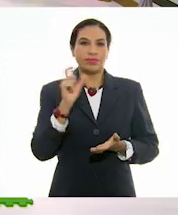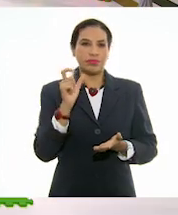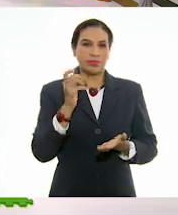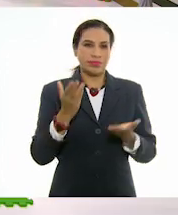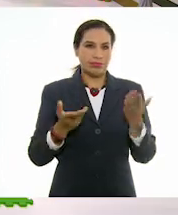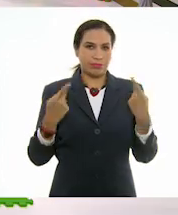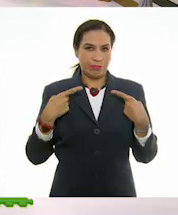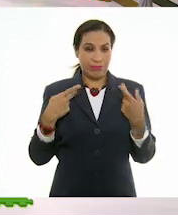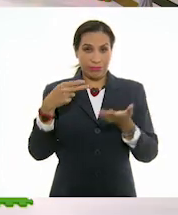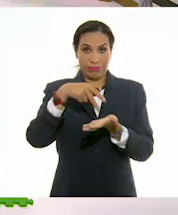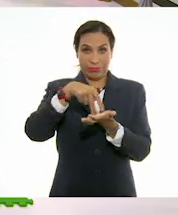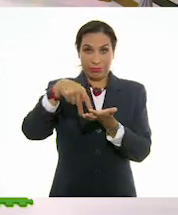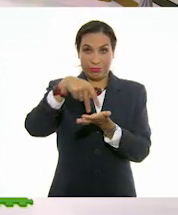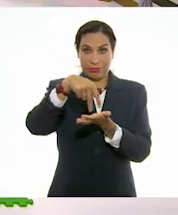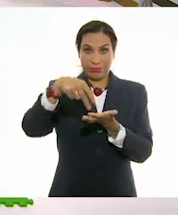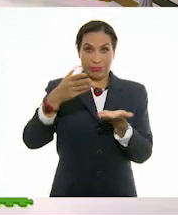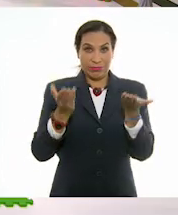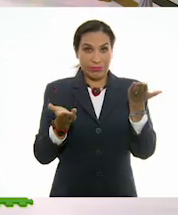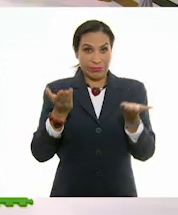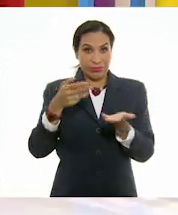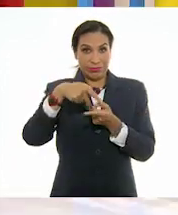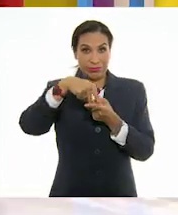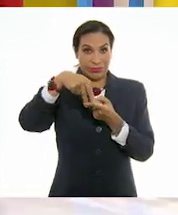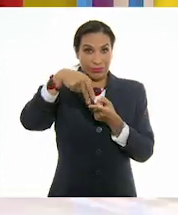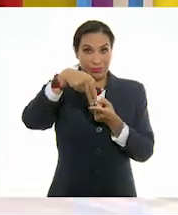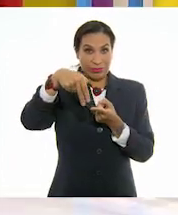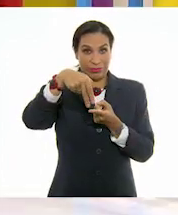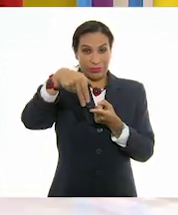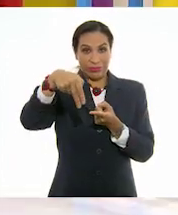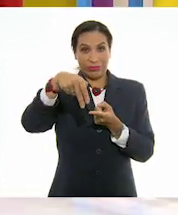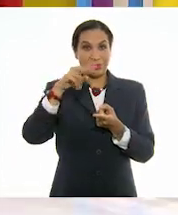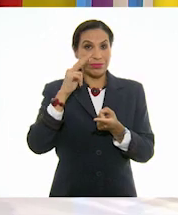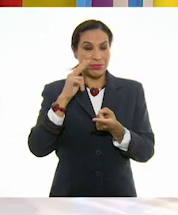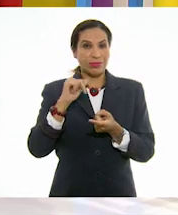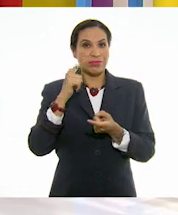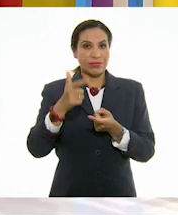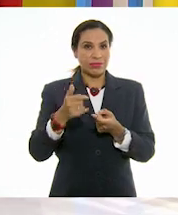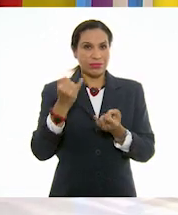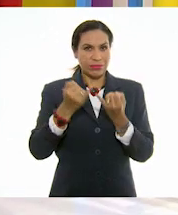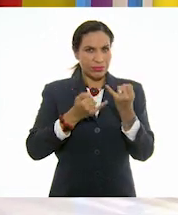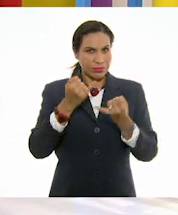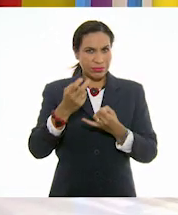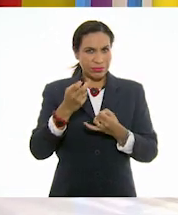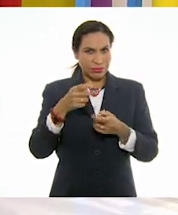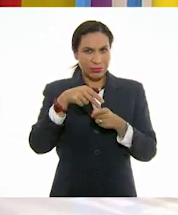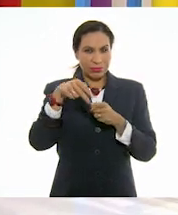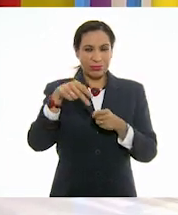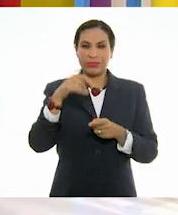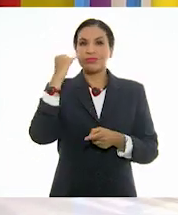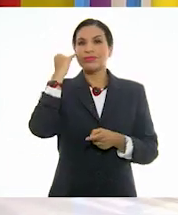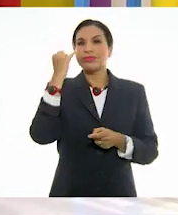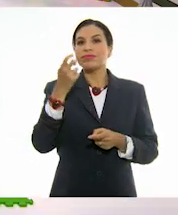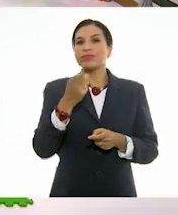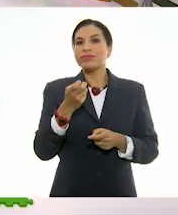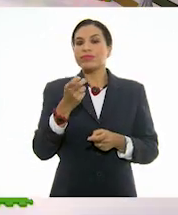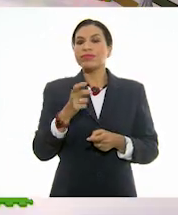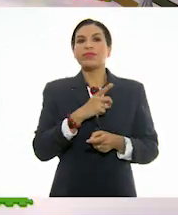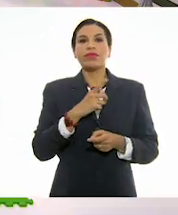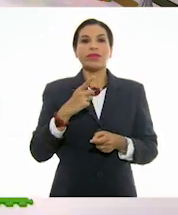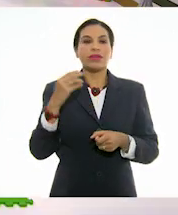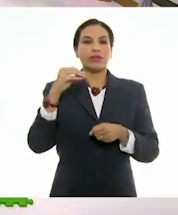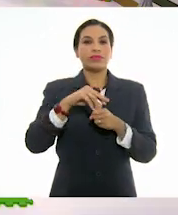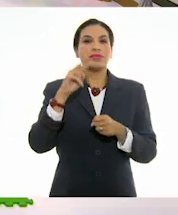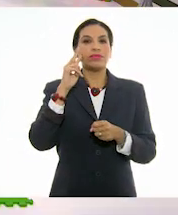equilibrista va por el cable haciendo tal vez ciertos malabares. Pero imagínate que eso lo tenemos que